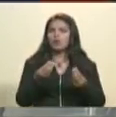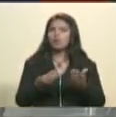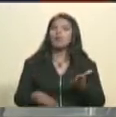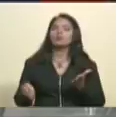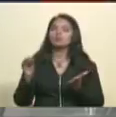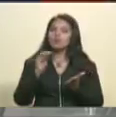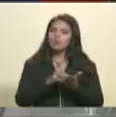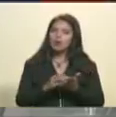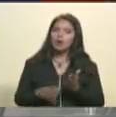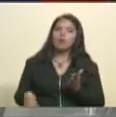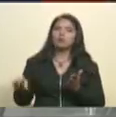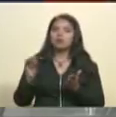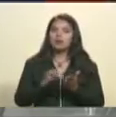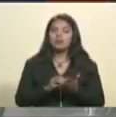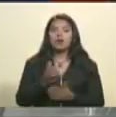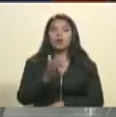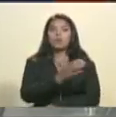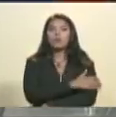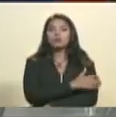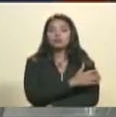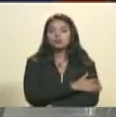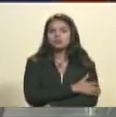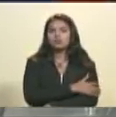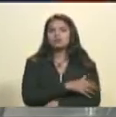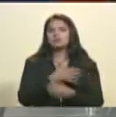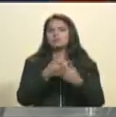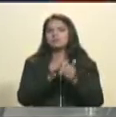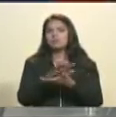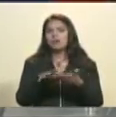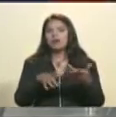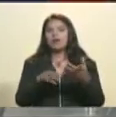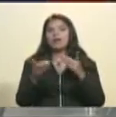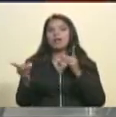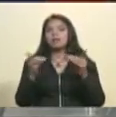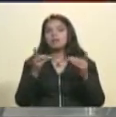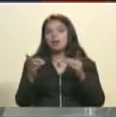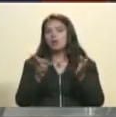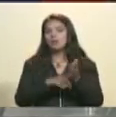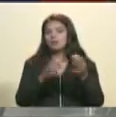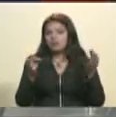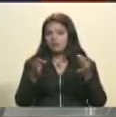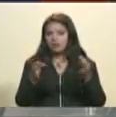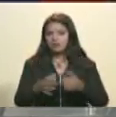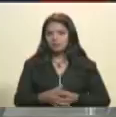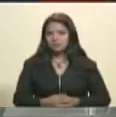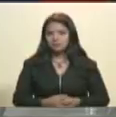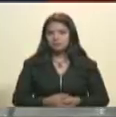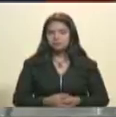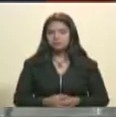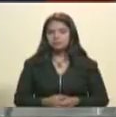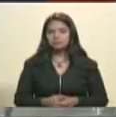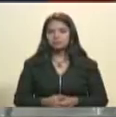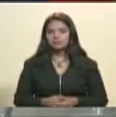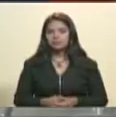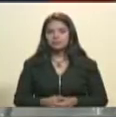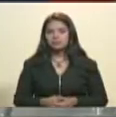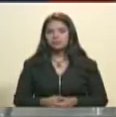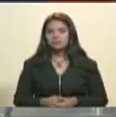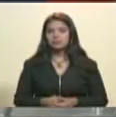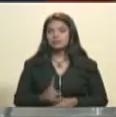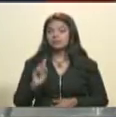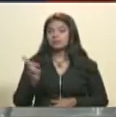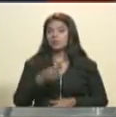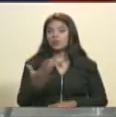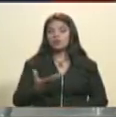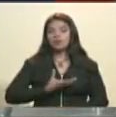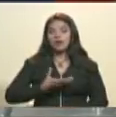vez esta oposición ha boicoteado el diálogo honesto y sincero. Debido a ello, la Asociación Bolivariana